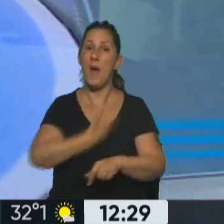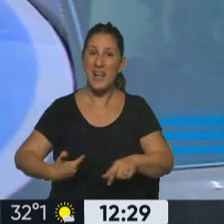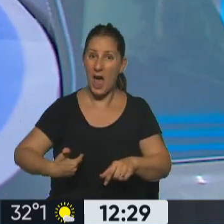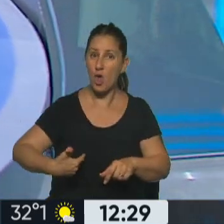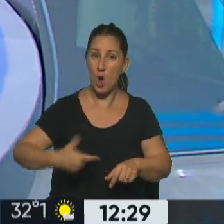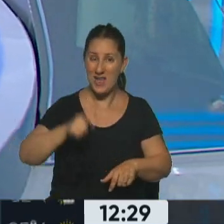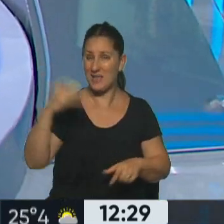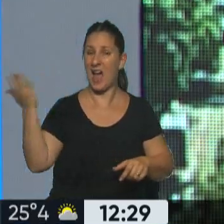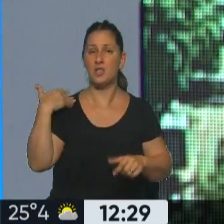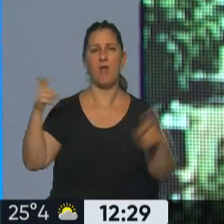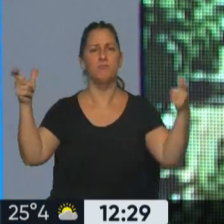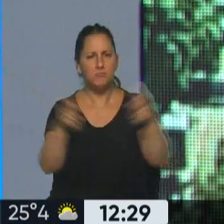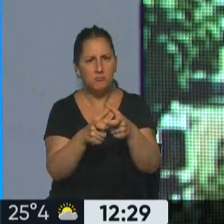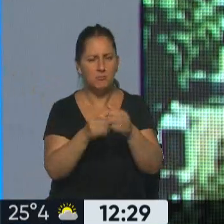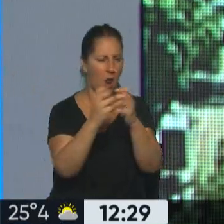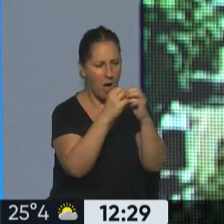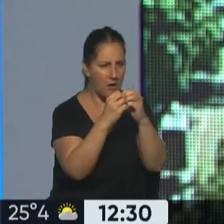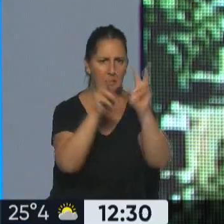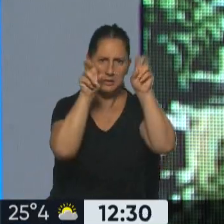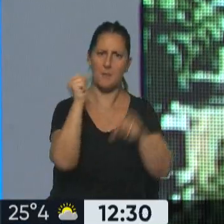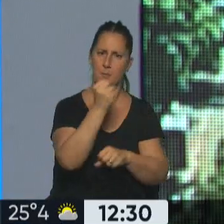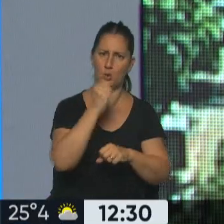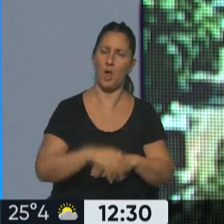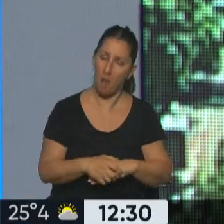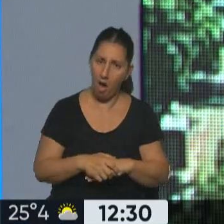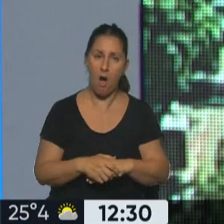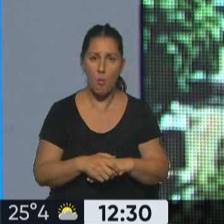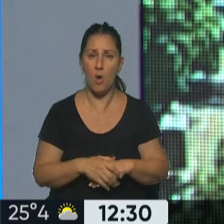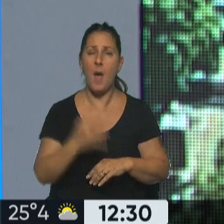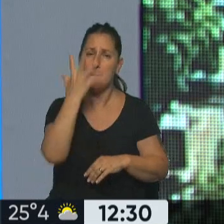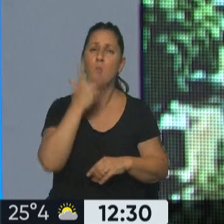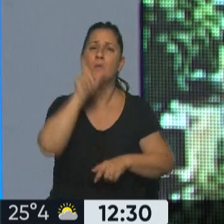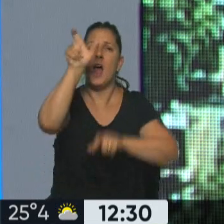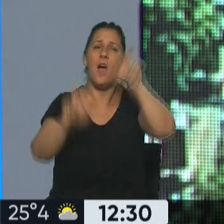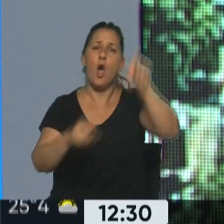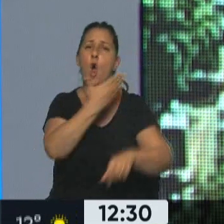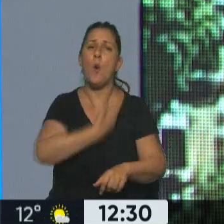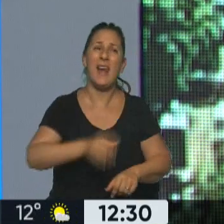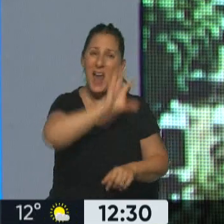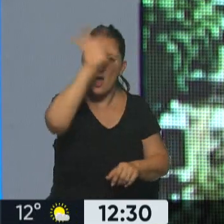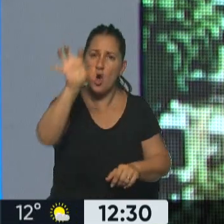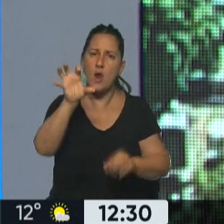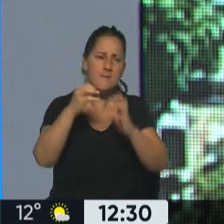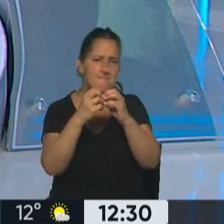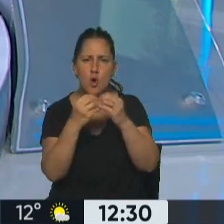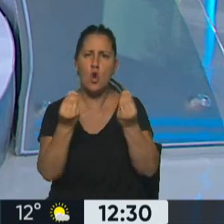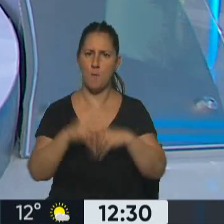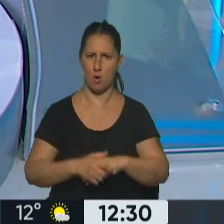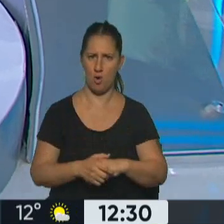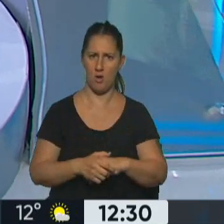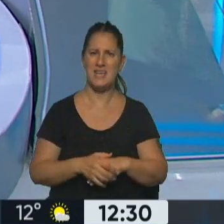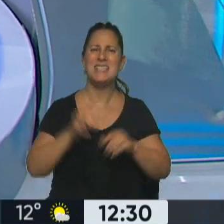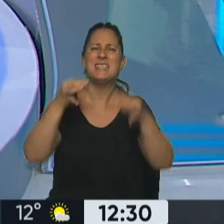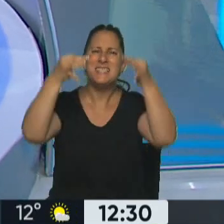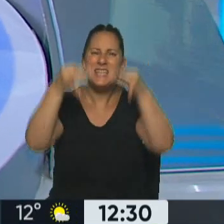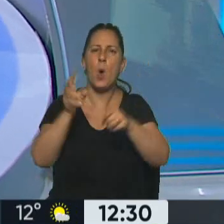o antes de ayer para definir cosas muy importantes. Digo, a me gustaría que se sienten los gobernadores a definir qué es lo que vamos a hacer con la